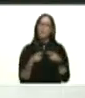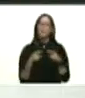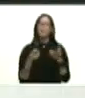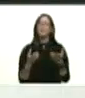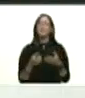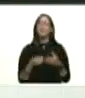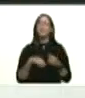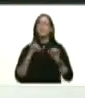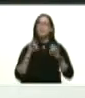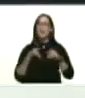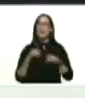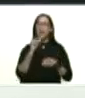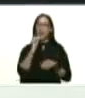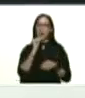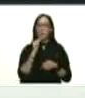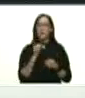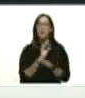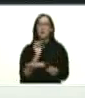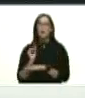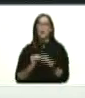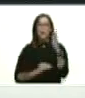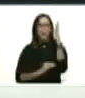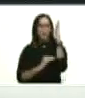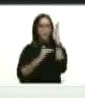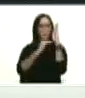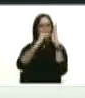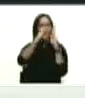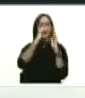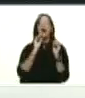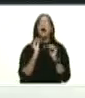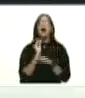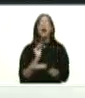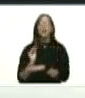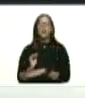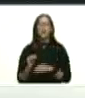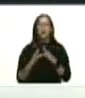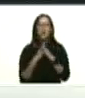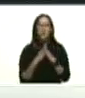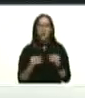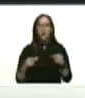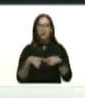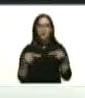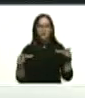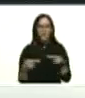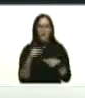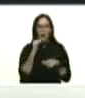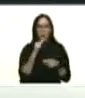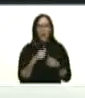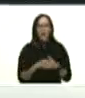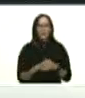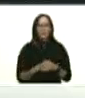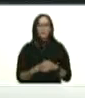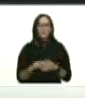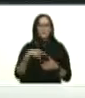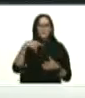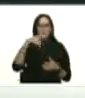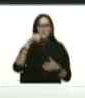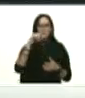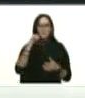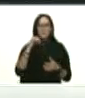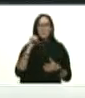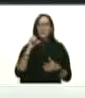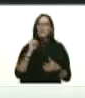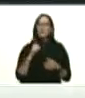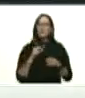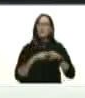a cuidar los embalses a cuidar todas las fuentes de agua los pozos que construimos junto a